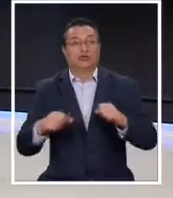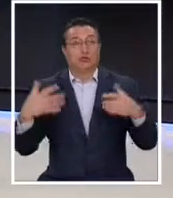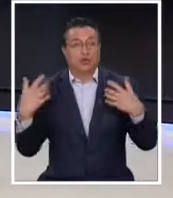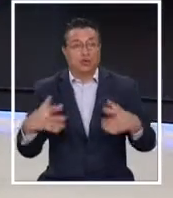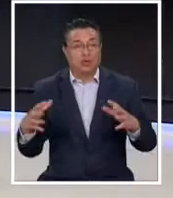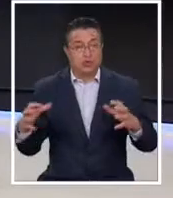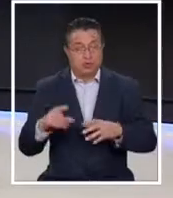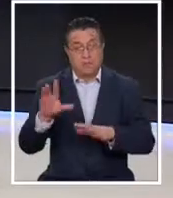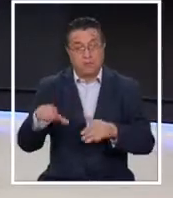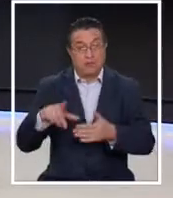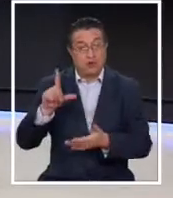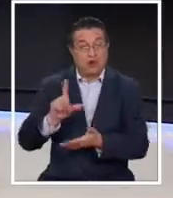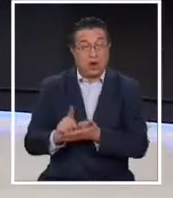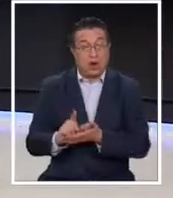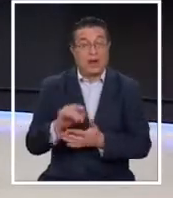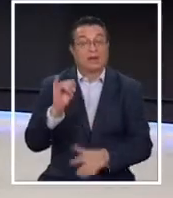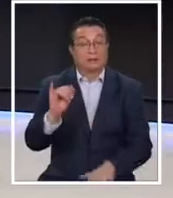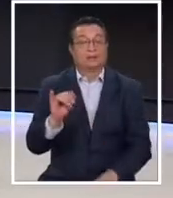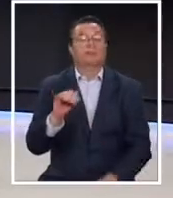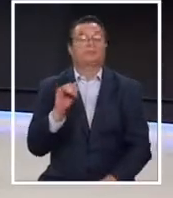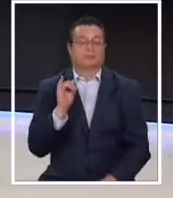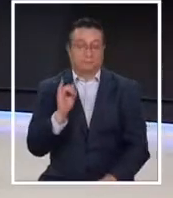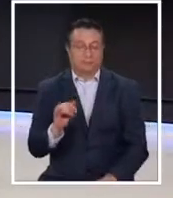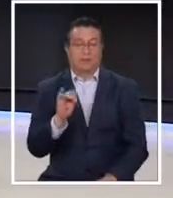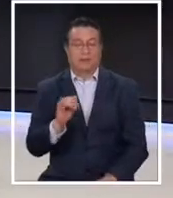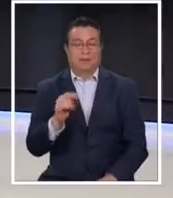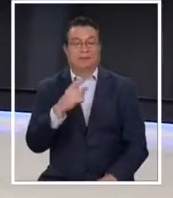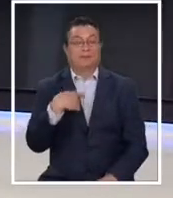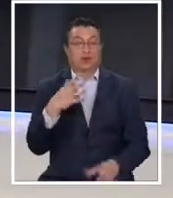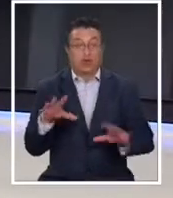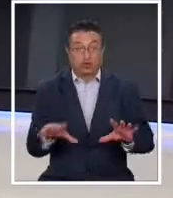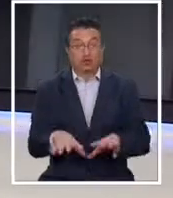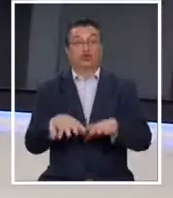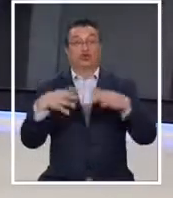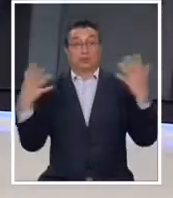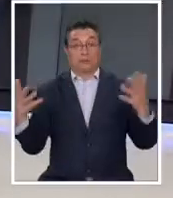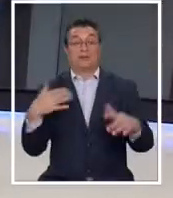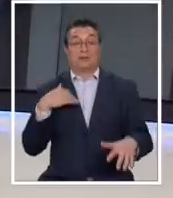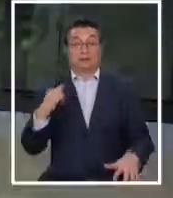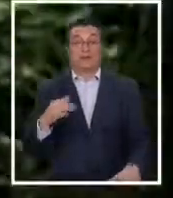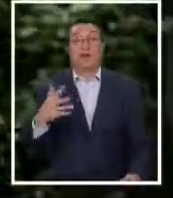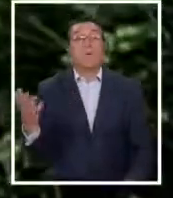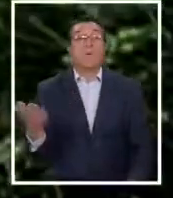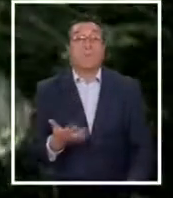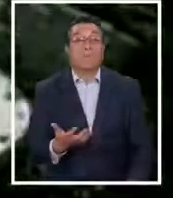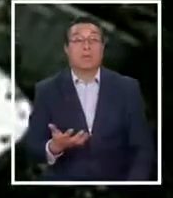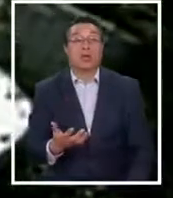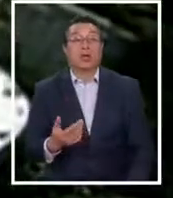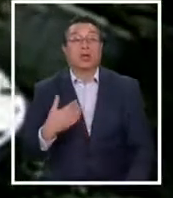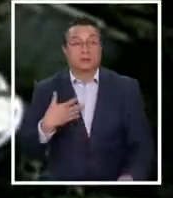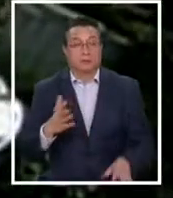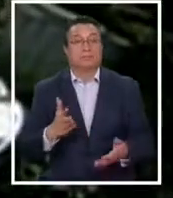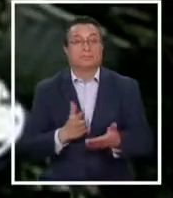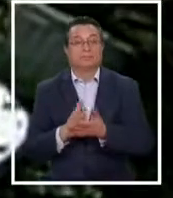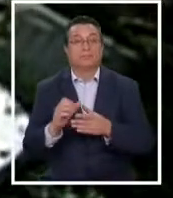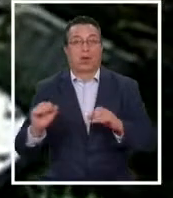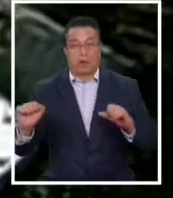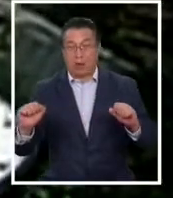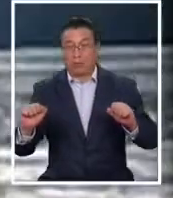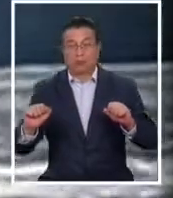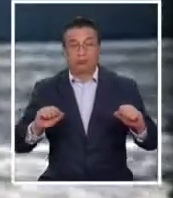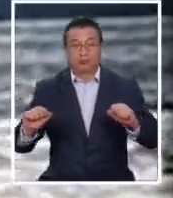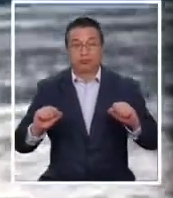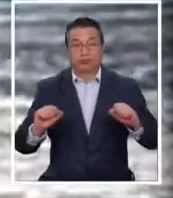también en la misma zona, ¿no? Que tenemos precisamente... Totalmente y fuimos sorprendidos porque la práctica empezó a temblar, a